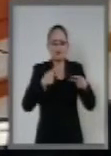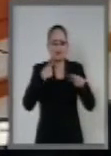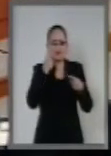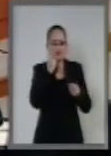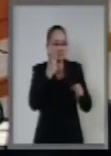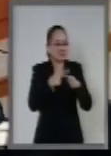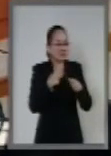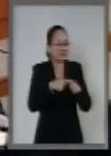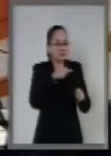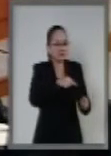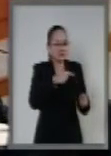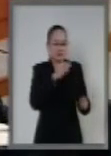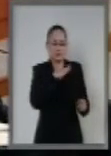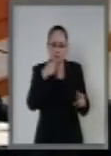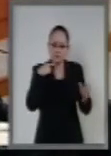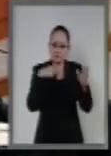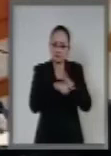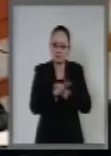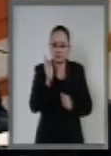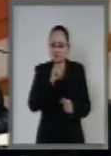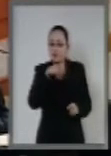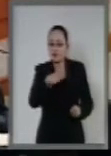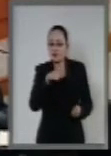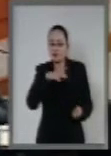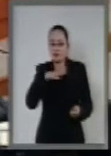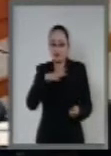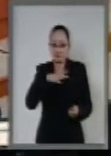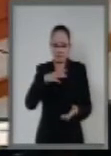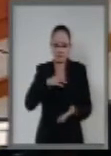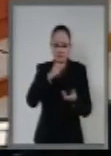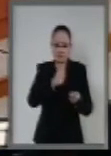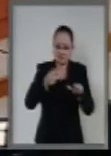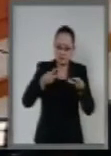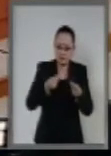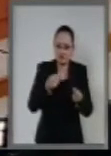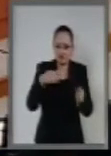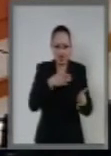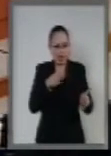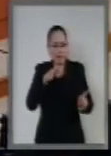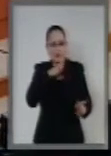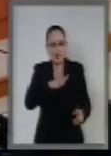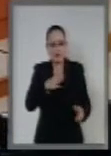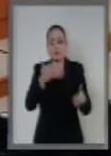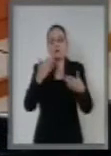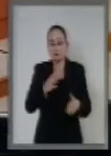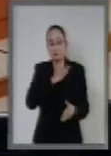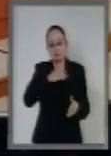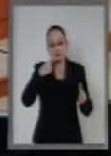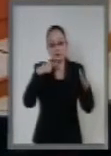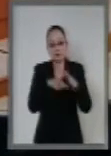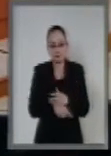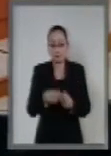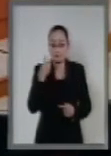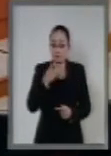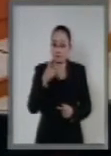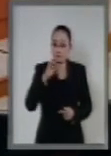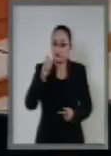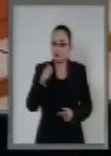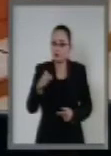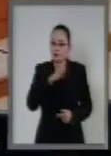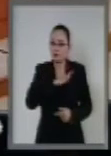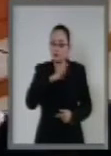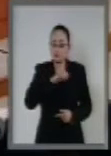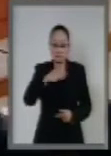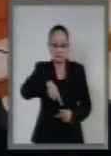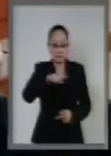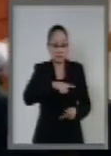se presuman manejos irregulares de recursos públicos. Esta figura abre la posibilidad de que la sociedad